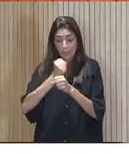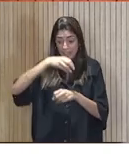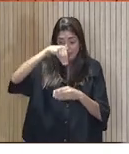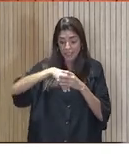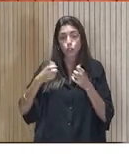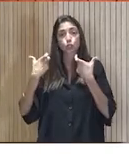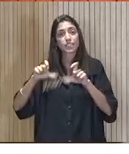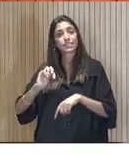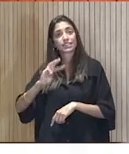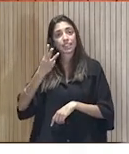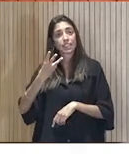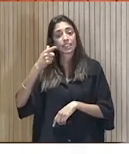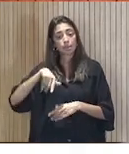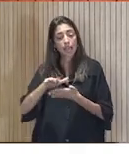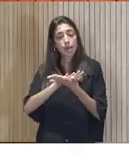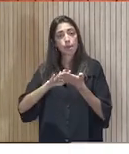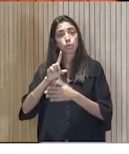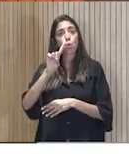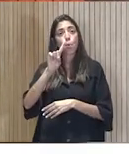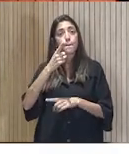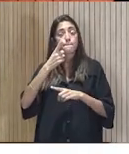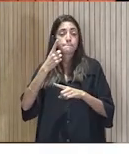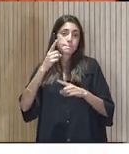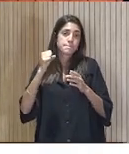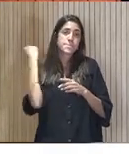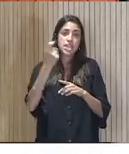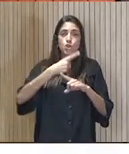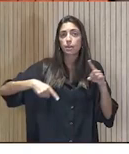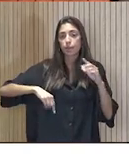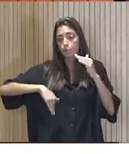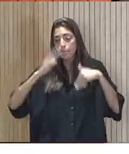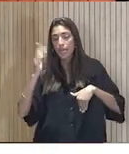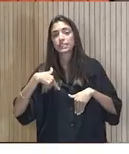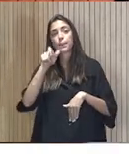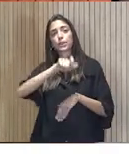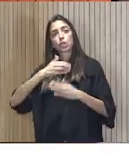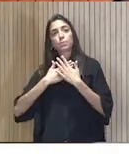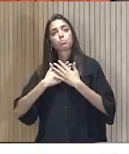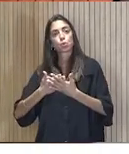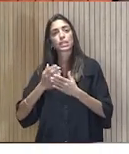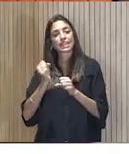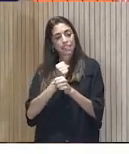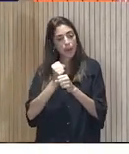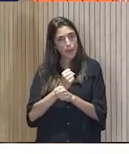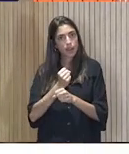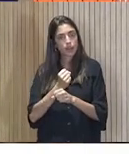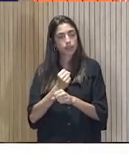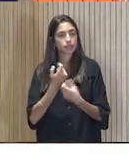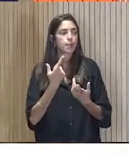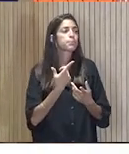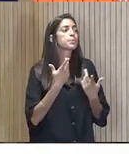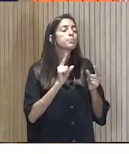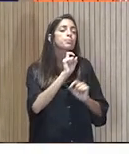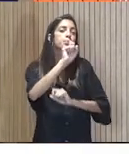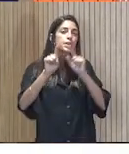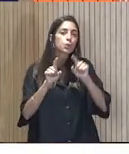de más de un millón de personas, un millón y medio de personas voluntarias que están trabajando. La pregunta, Javier, es ¿por qué somos tan